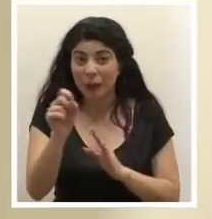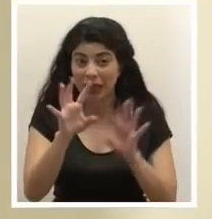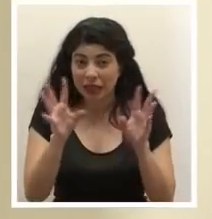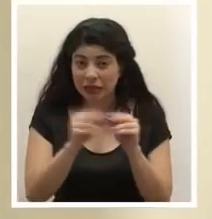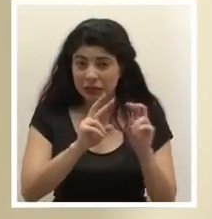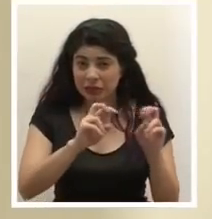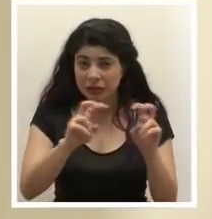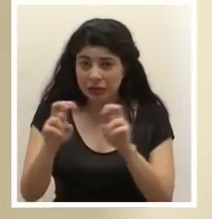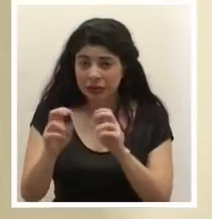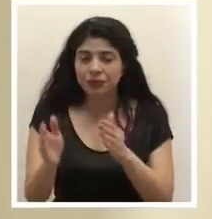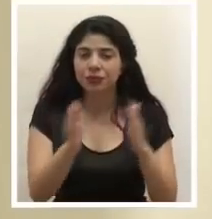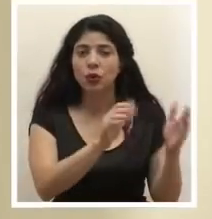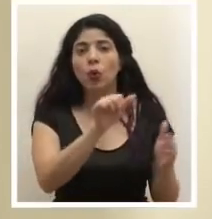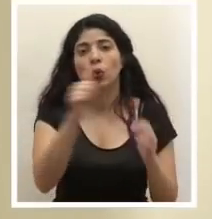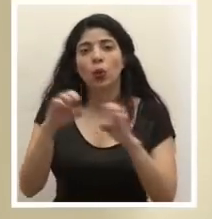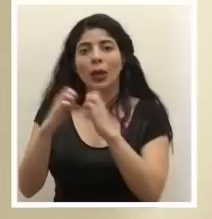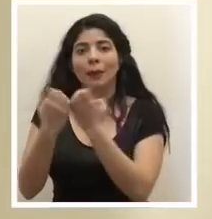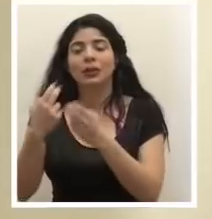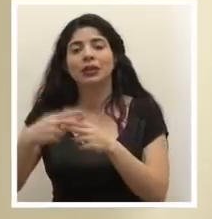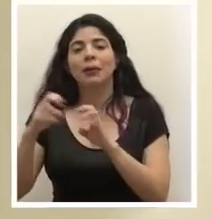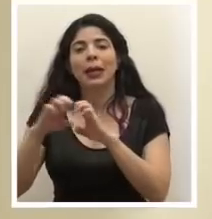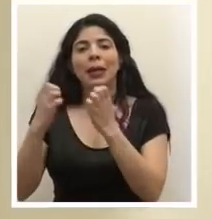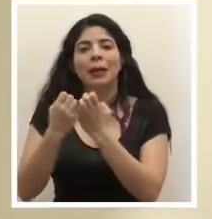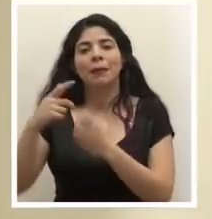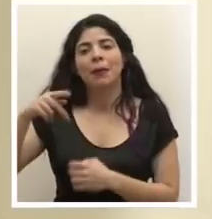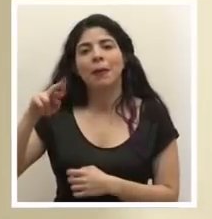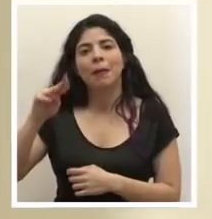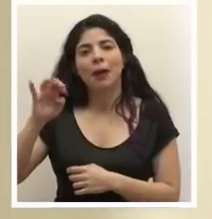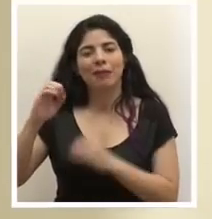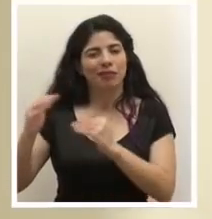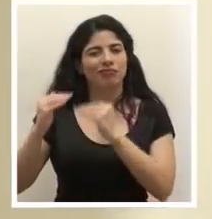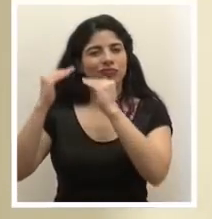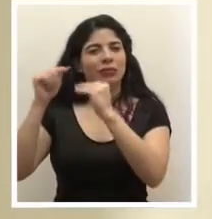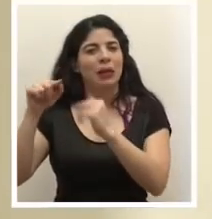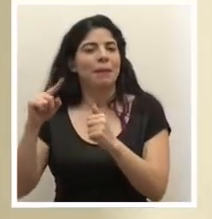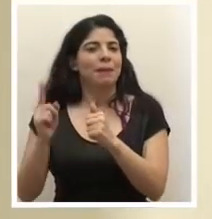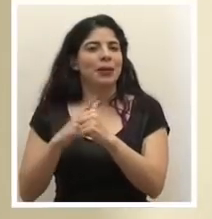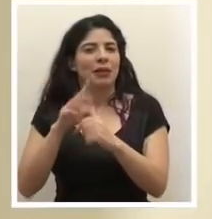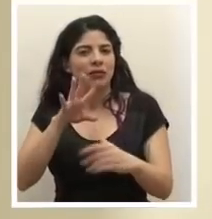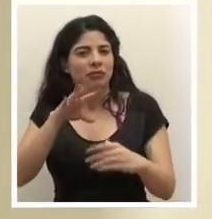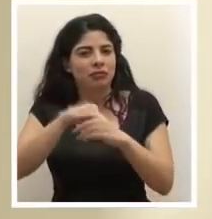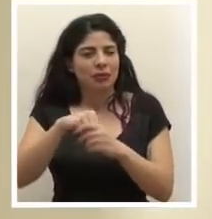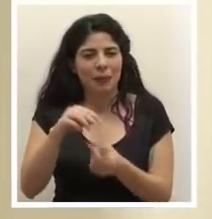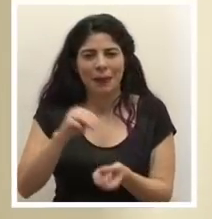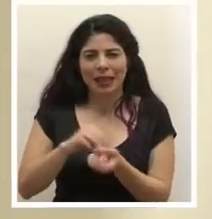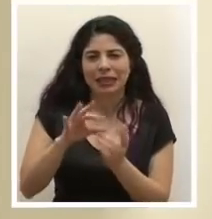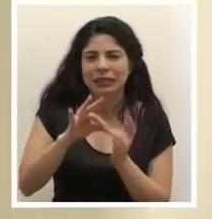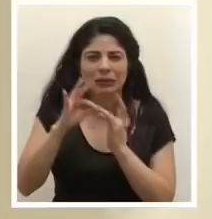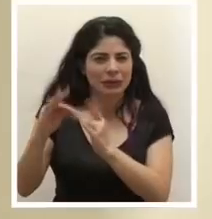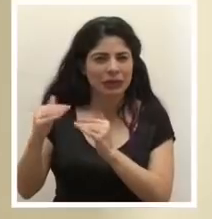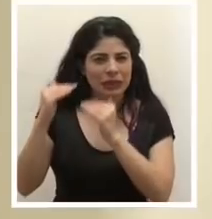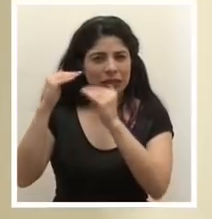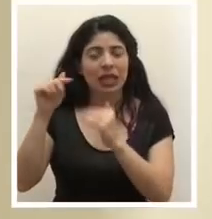También hay un equipo que le llamamos el equipo PRIME, es el equipo de primera intervención médica especializada, son los equipos que